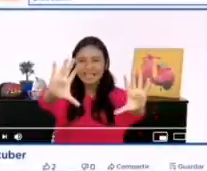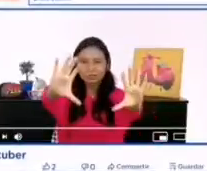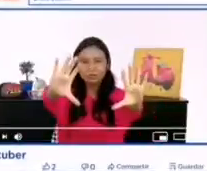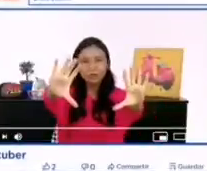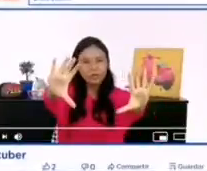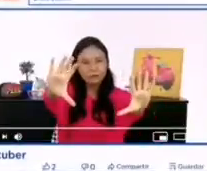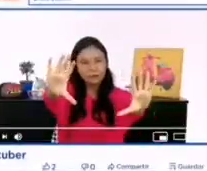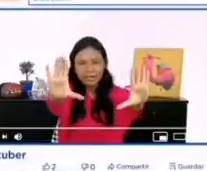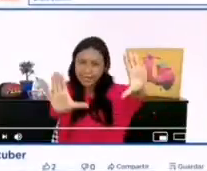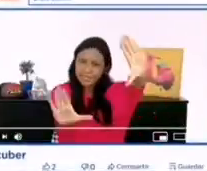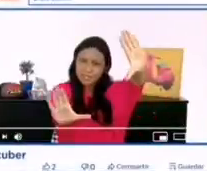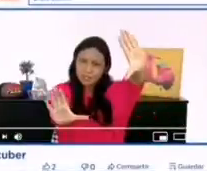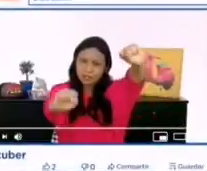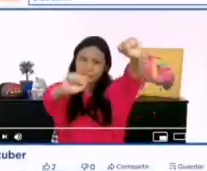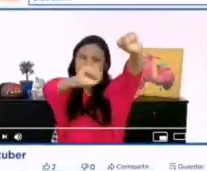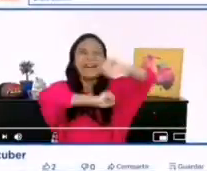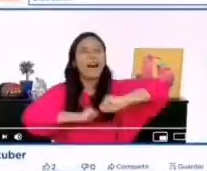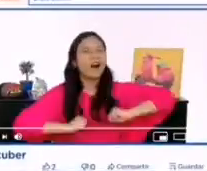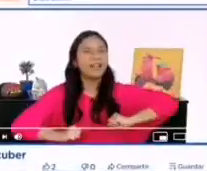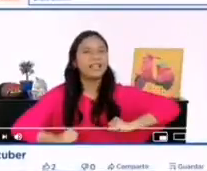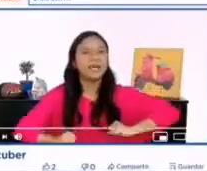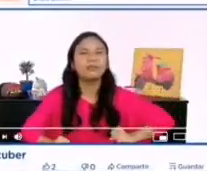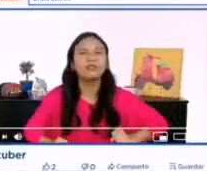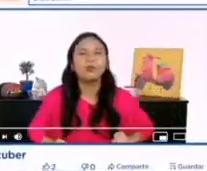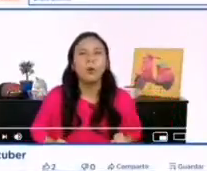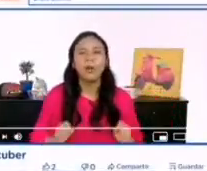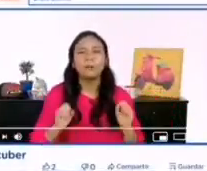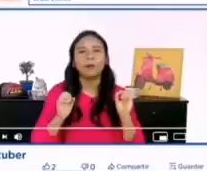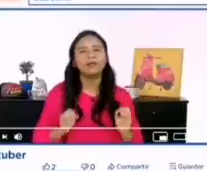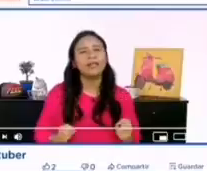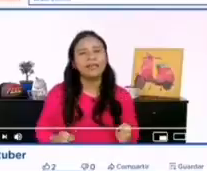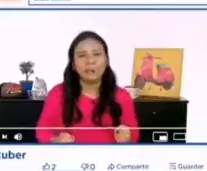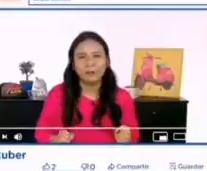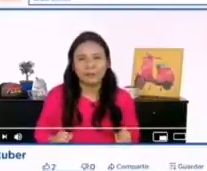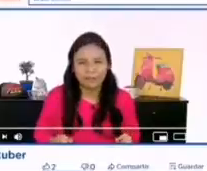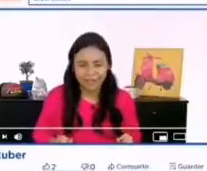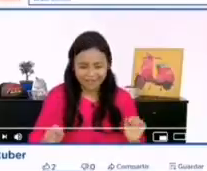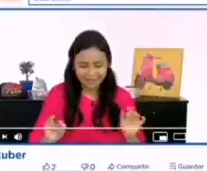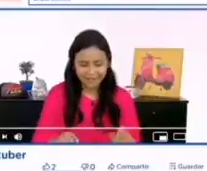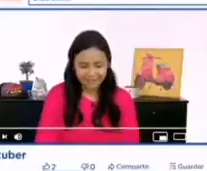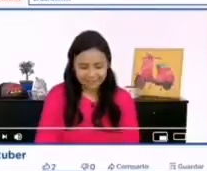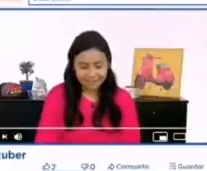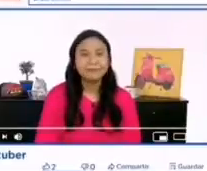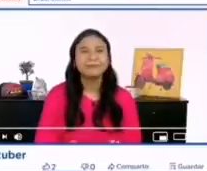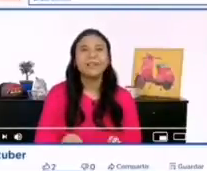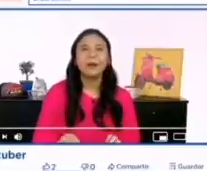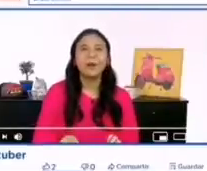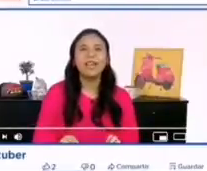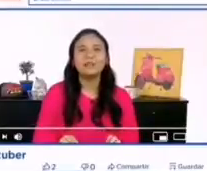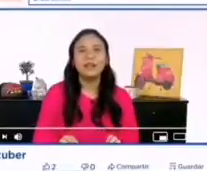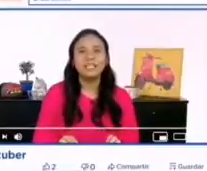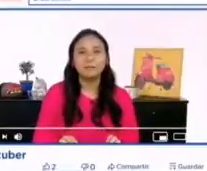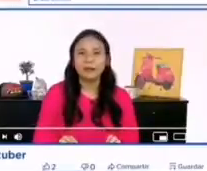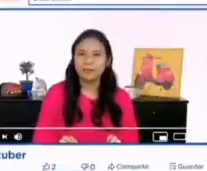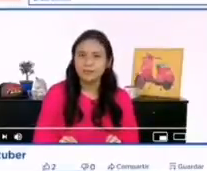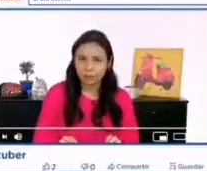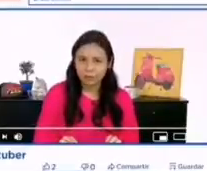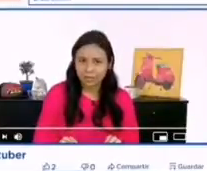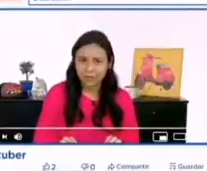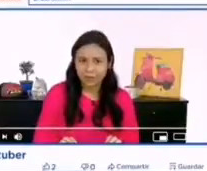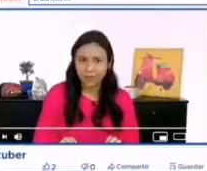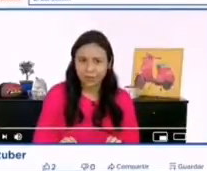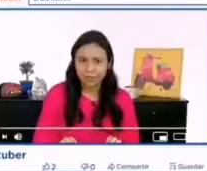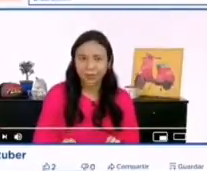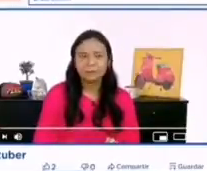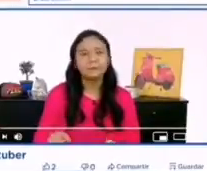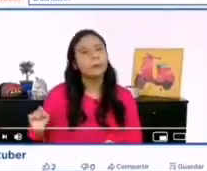seguir. Yare Tuber lo explica casi todo. Ahora tenemos una pregunta de la profesora. ¿Cuáles son las partes